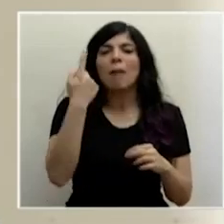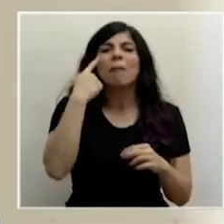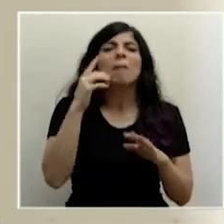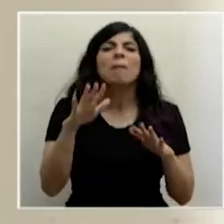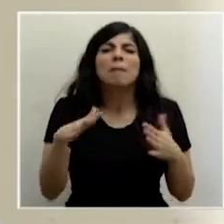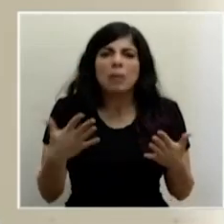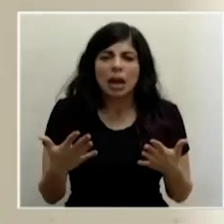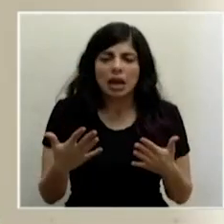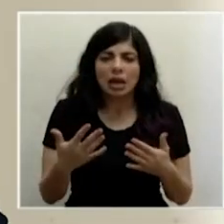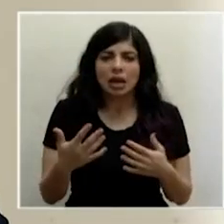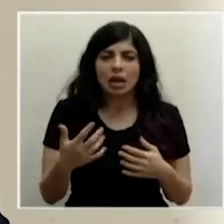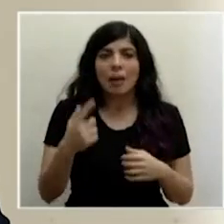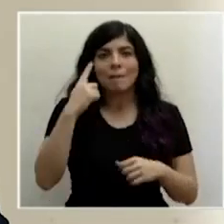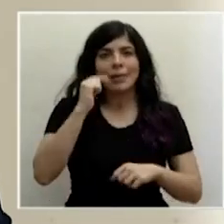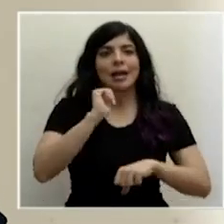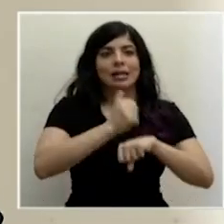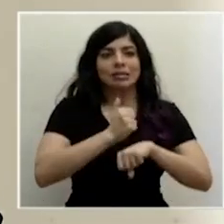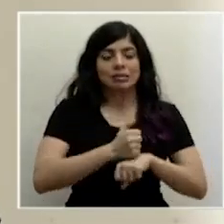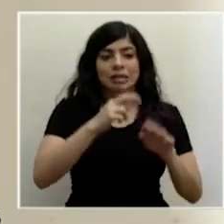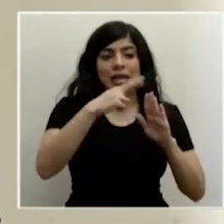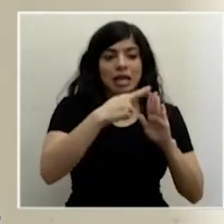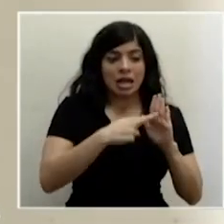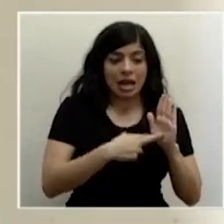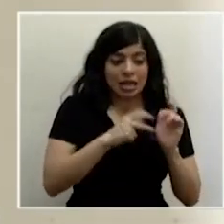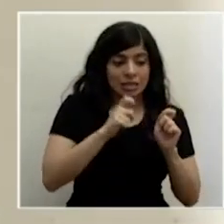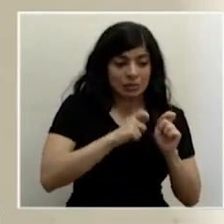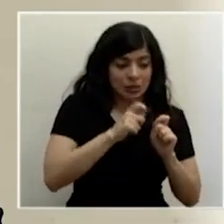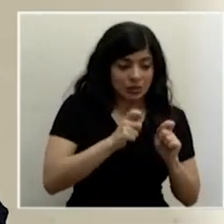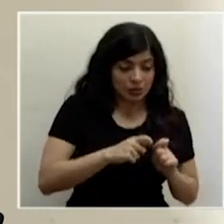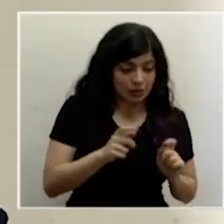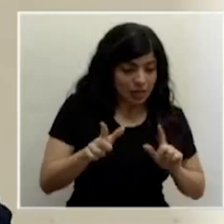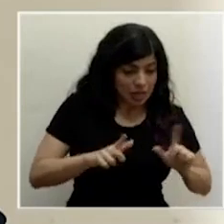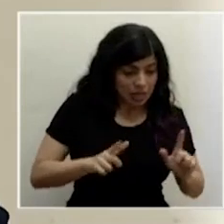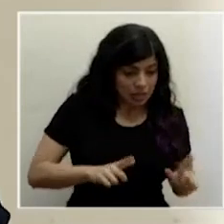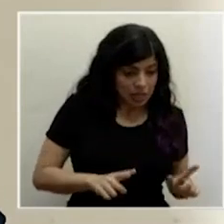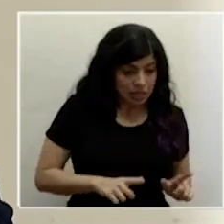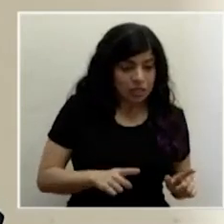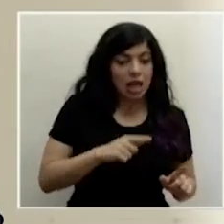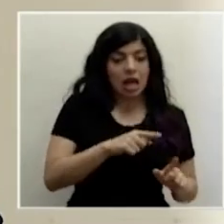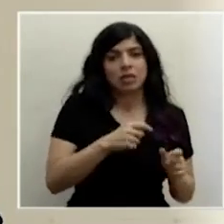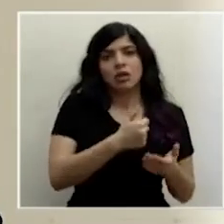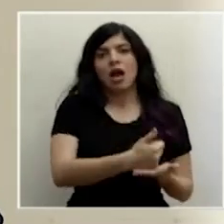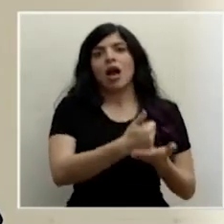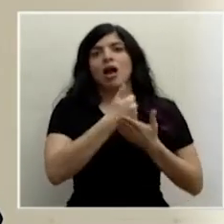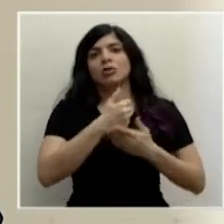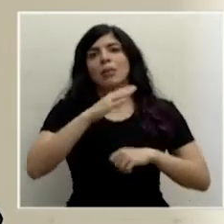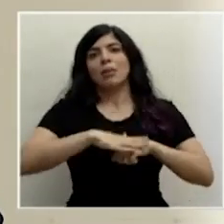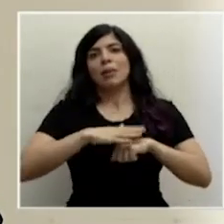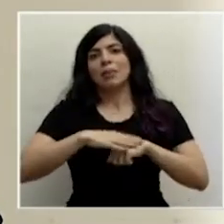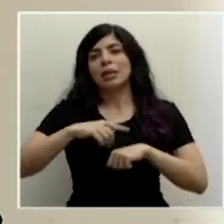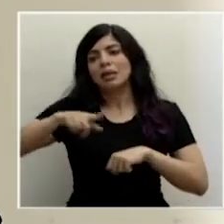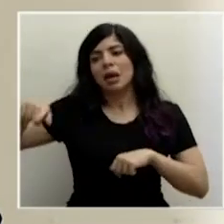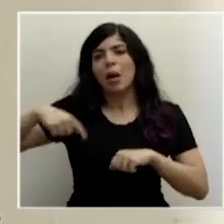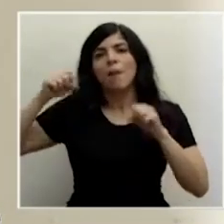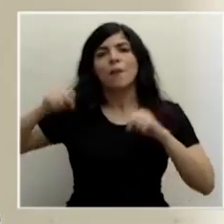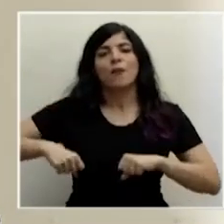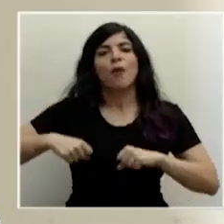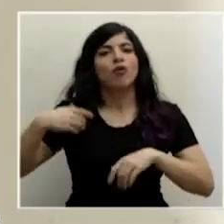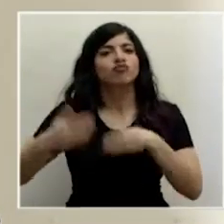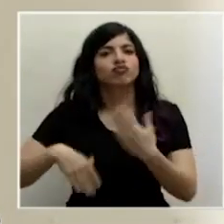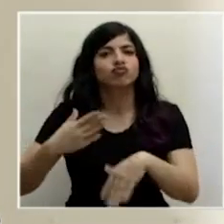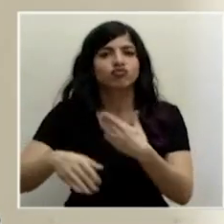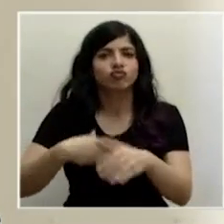reglas y las regulaciones específicas que permitan que podamos avanzar muy rápidamente